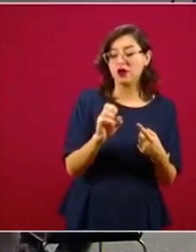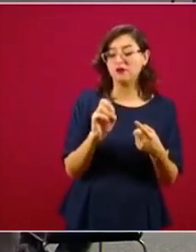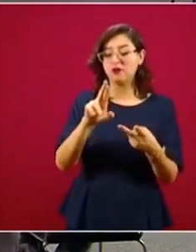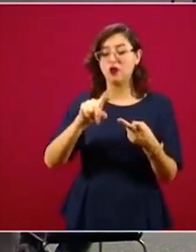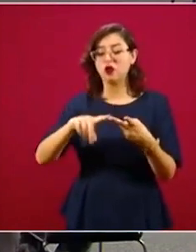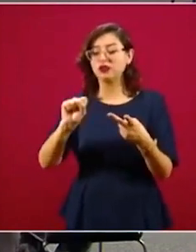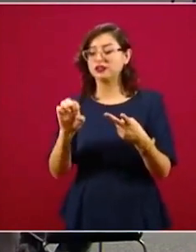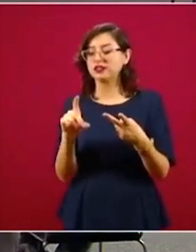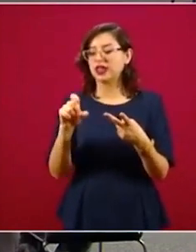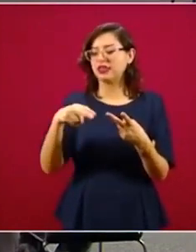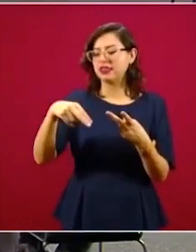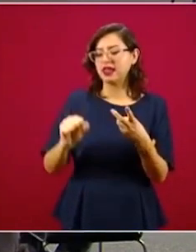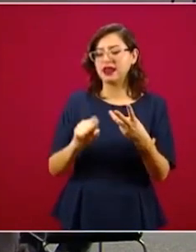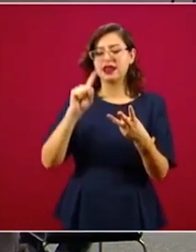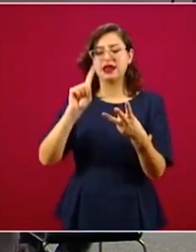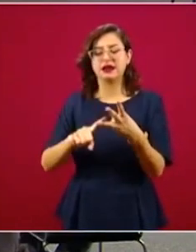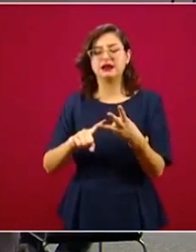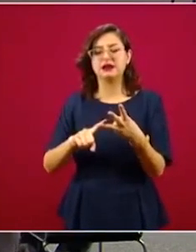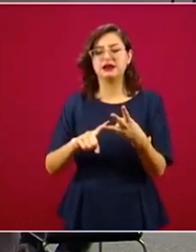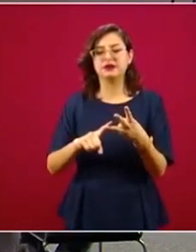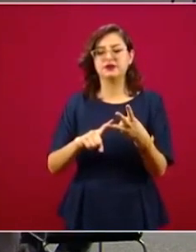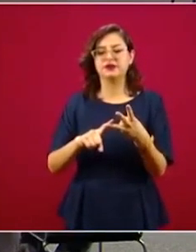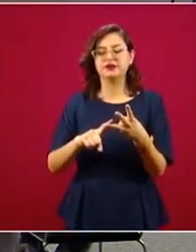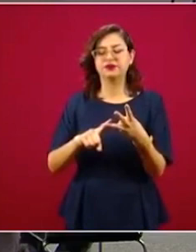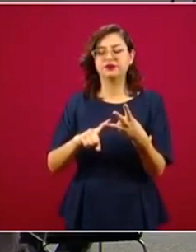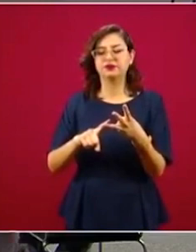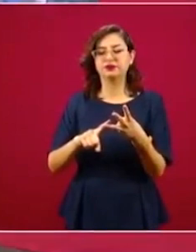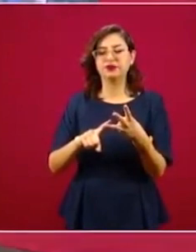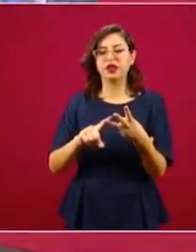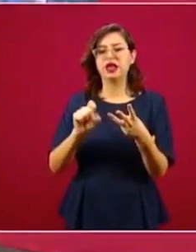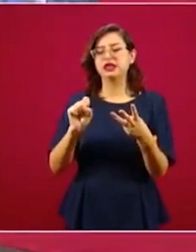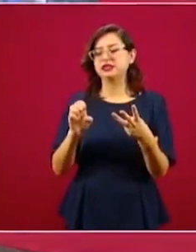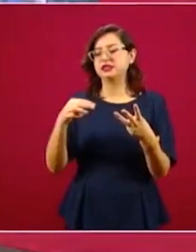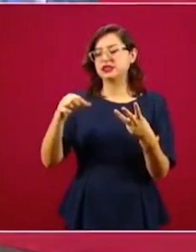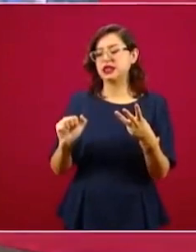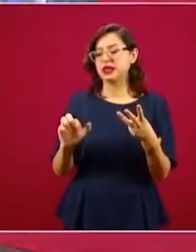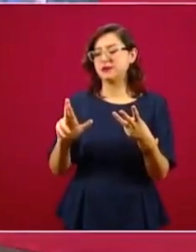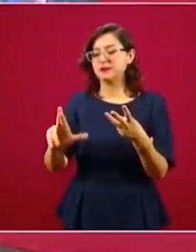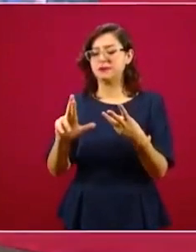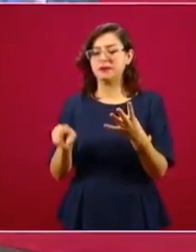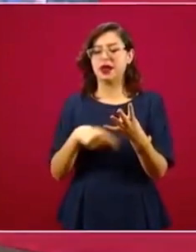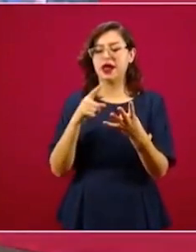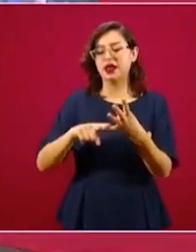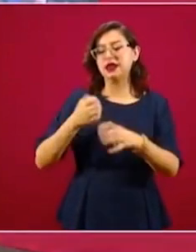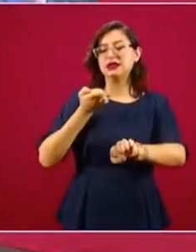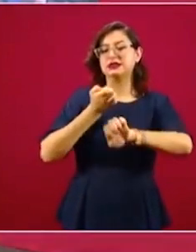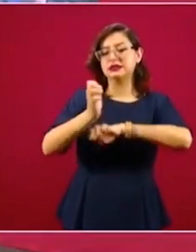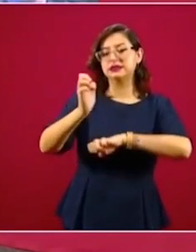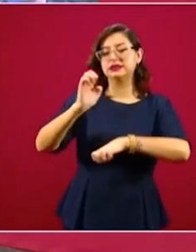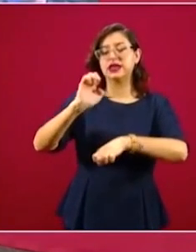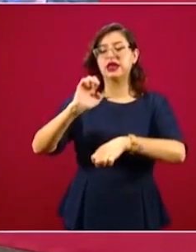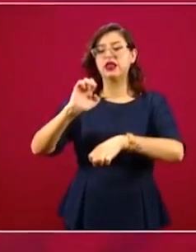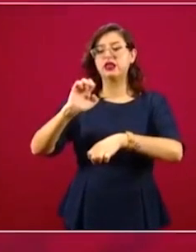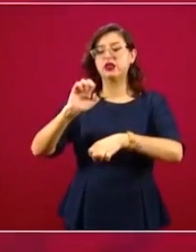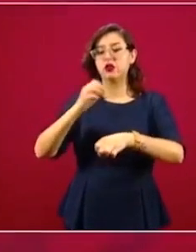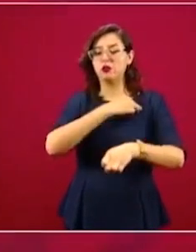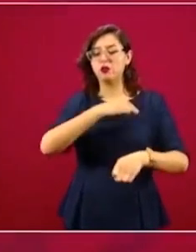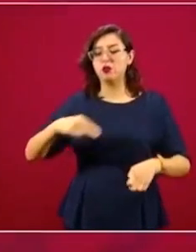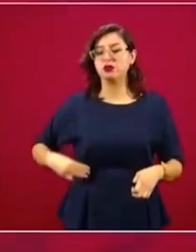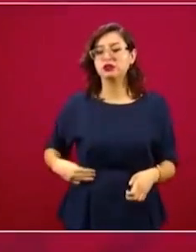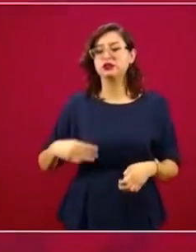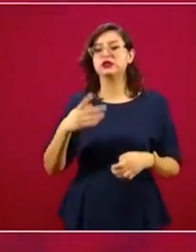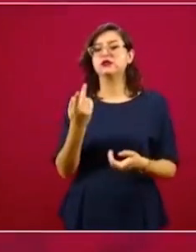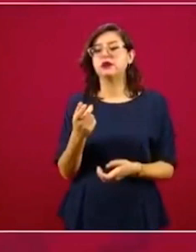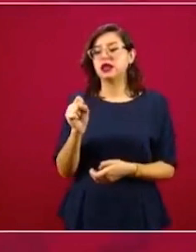de la Defensa Nacional, integrantes de la Secretaría de Marina, unidades estatales y municipales de protección